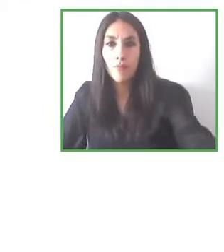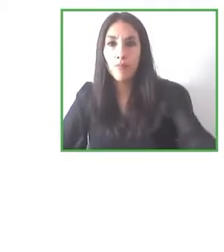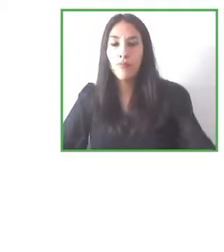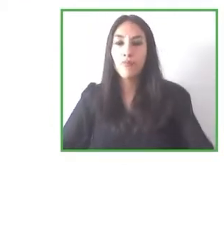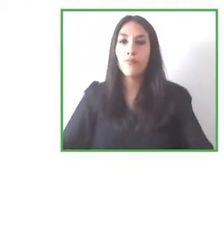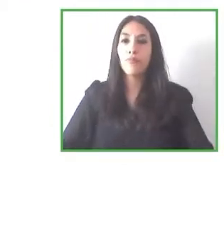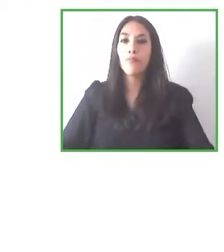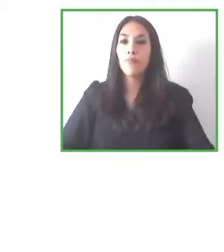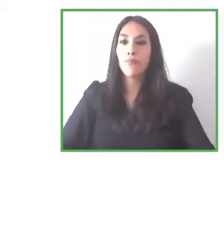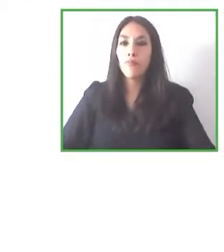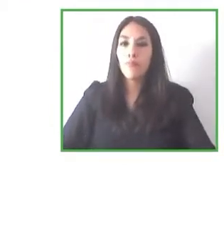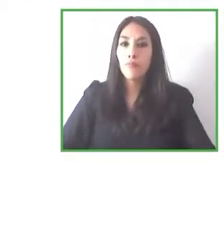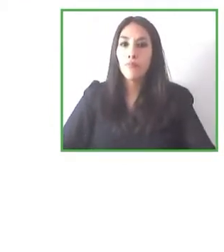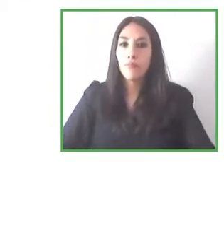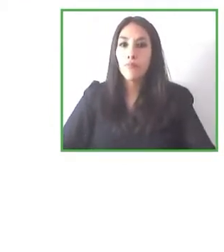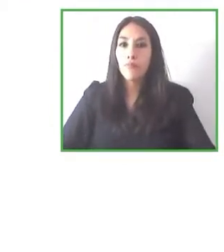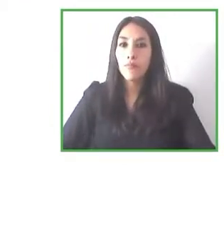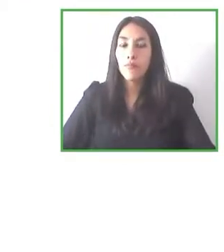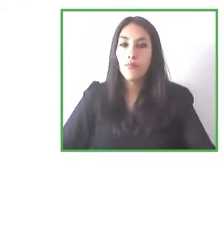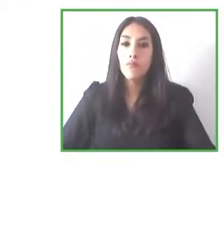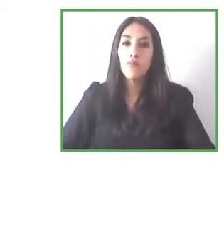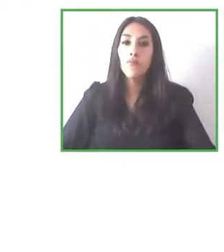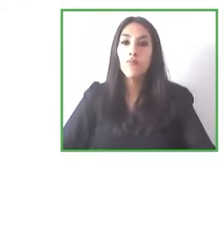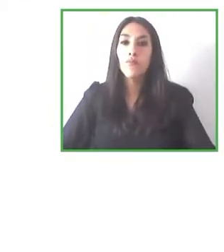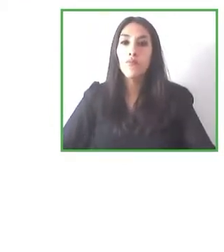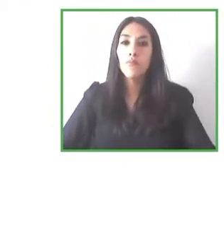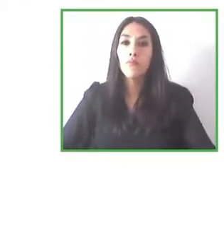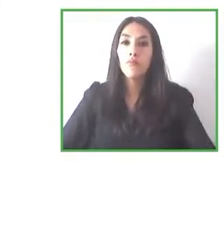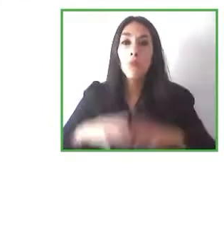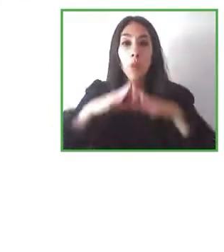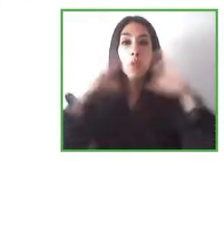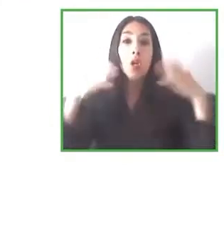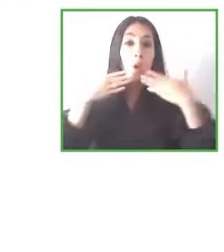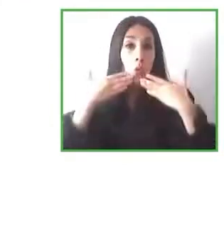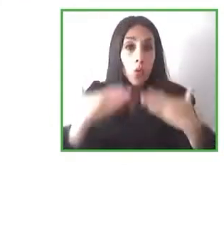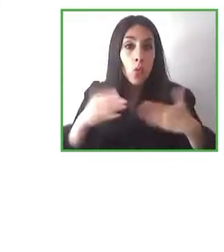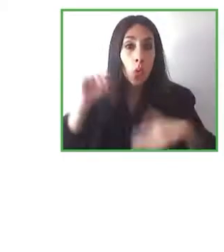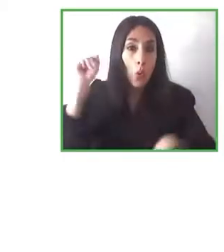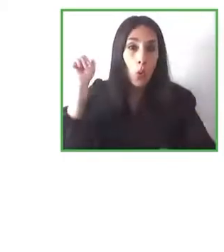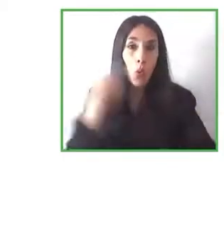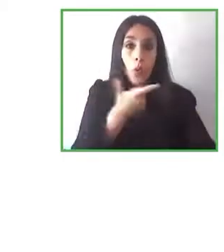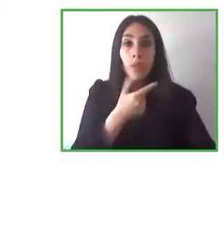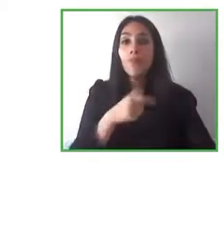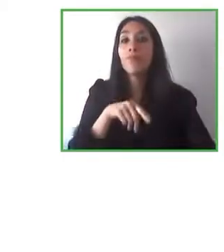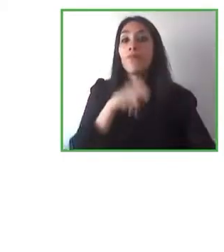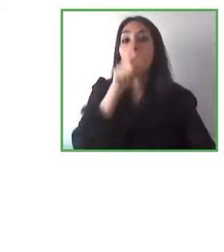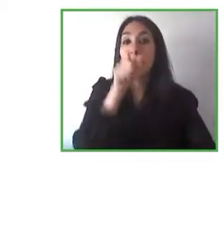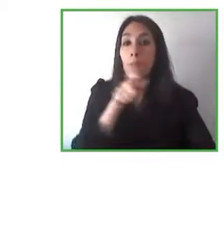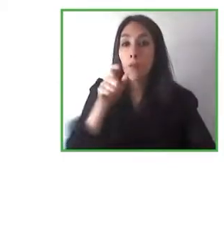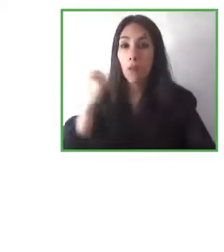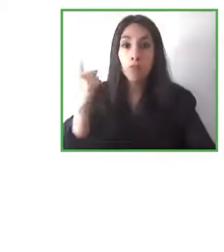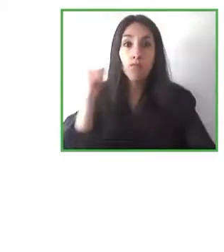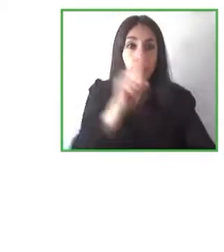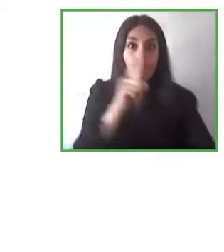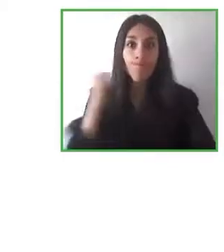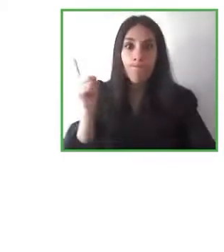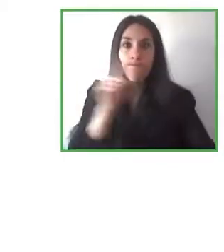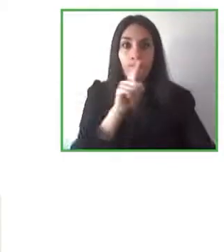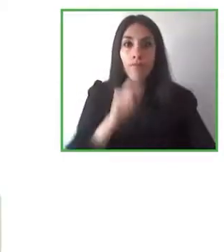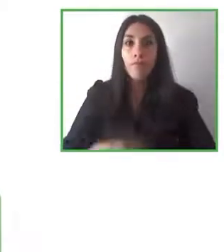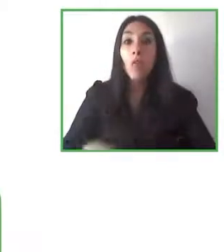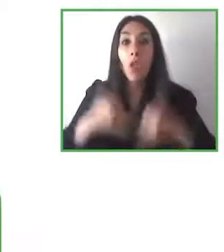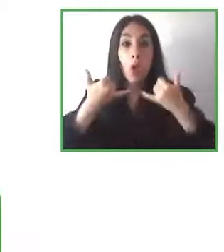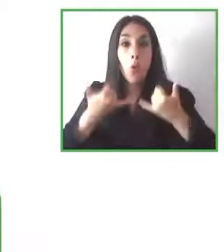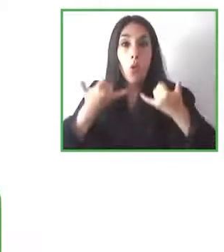Muy bien. Muchísimas gracias a todos los panelistas. Sin más vamos a pasar al panel en sí a la ronda de